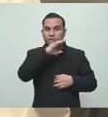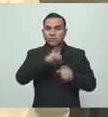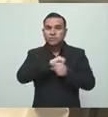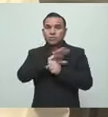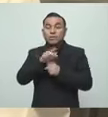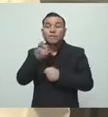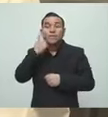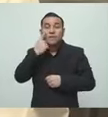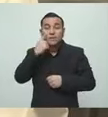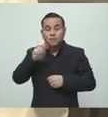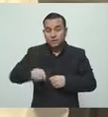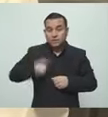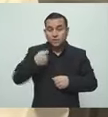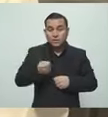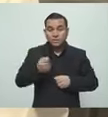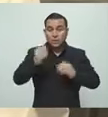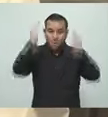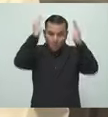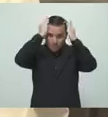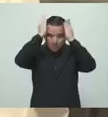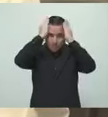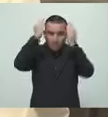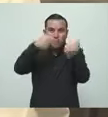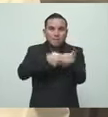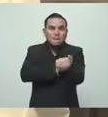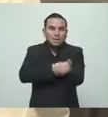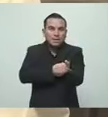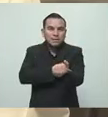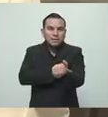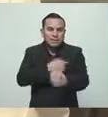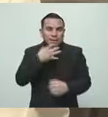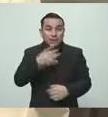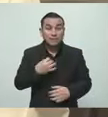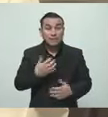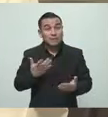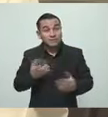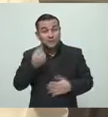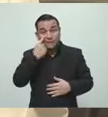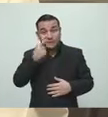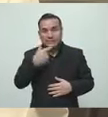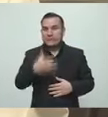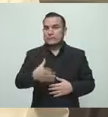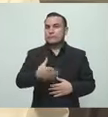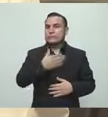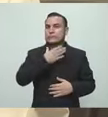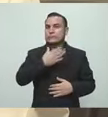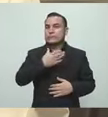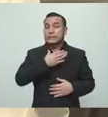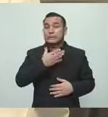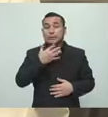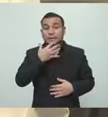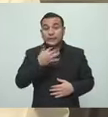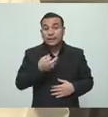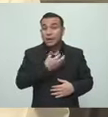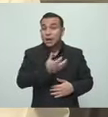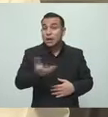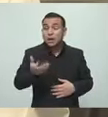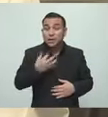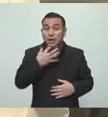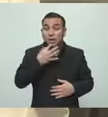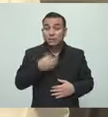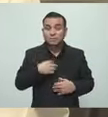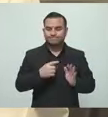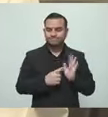Nacional Psiquiátrico. Es una situación bastante difícil, ¿verdad? Y cuando menciono de que